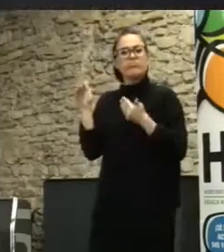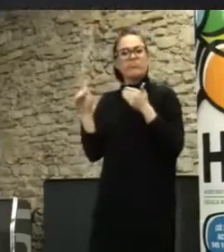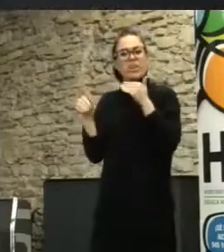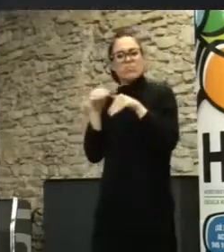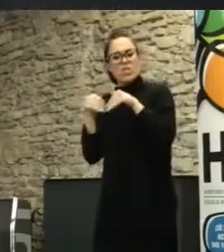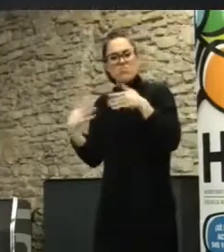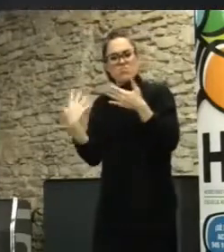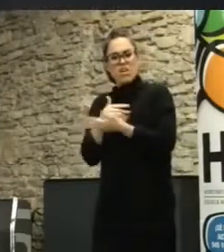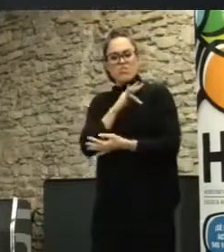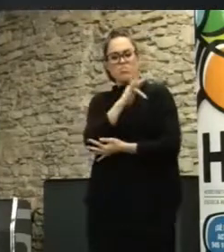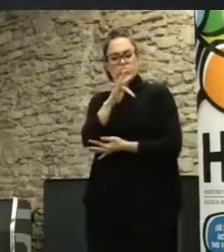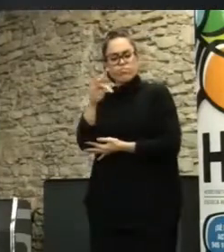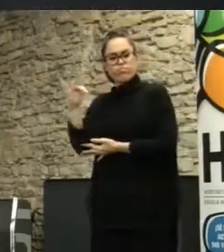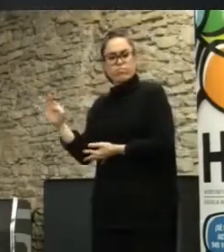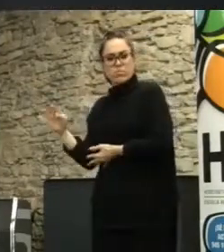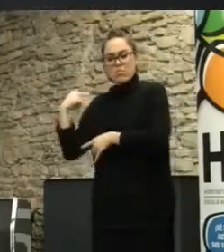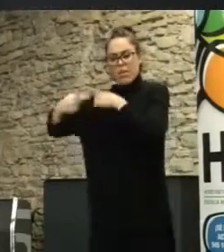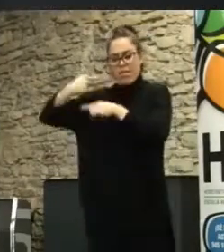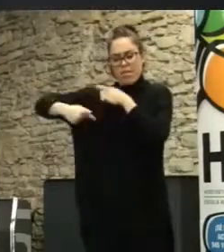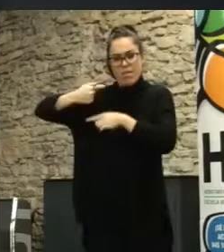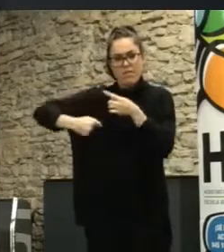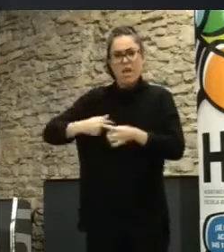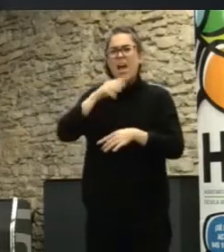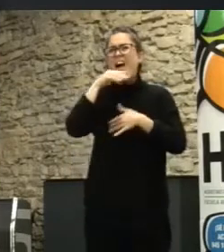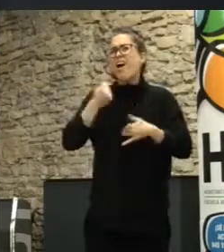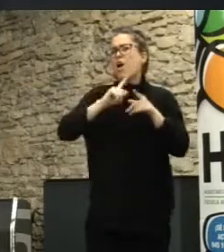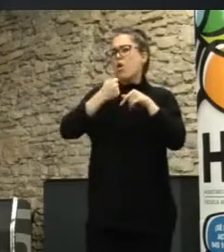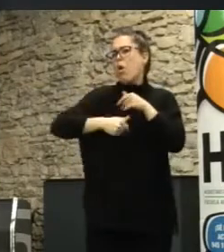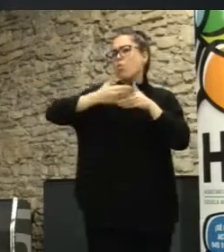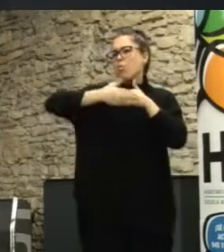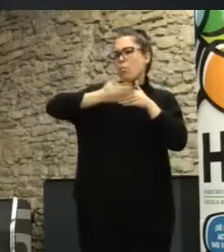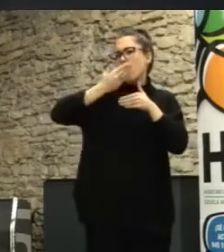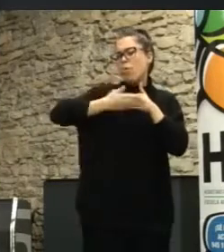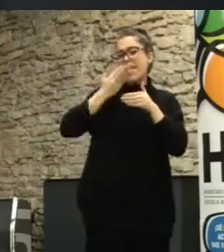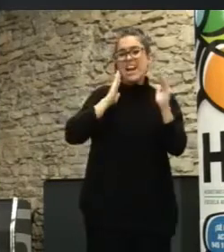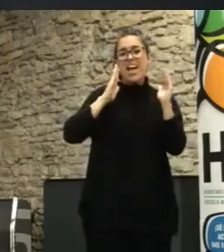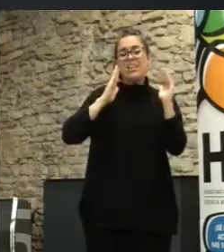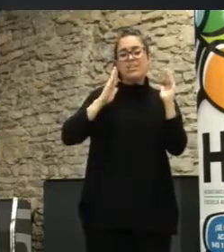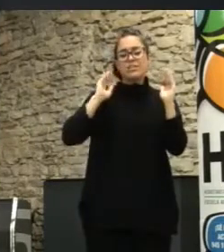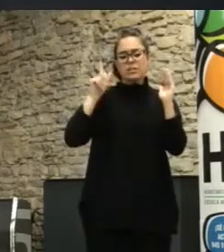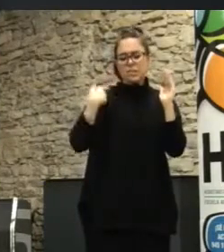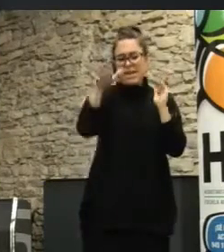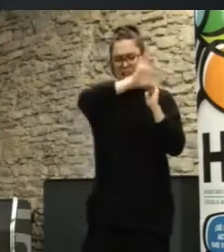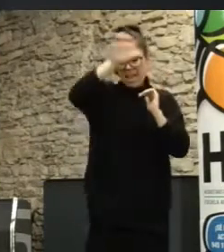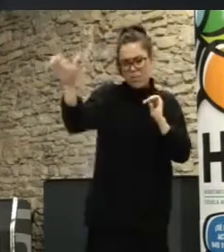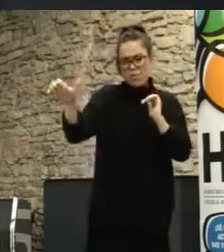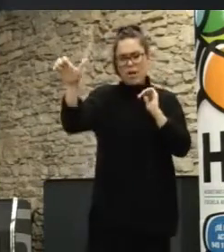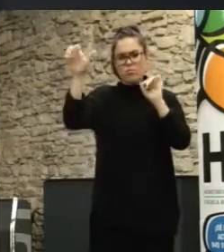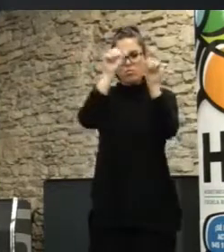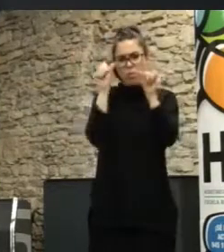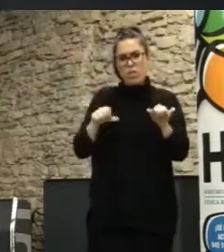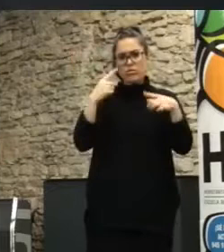poder. Luego, en toda la Edad Media, en toda la Edad Moderna, hubo en toda Europa, incluyendo en España, mecanismos diferentes de